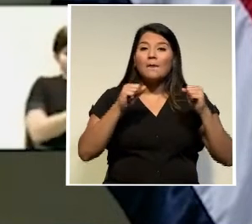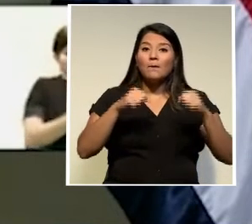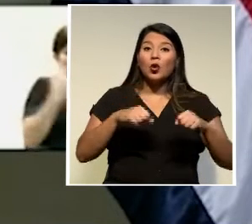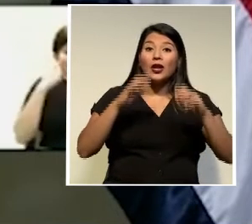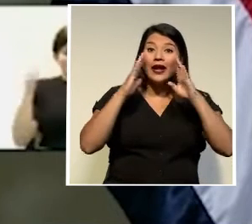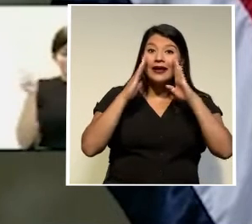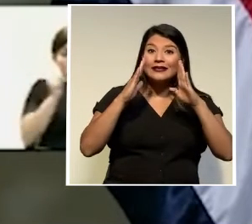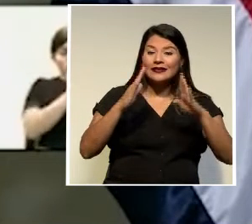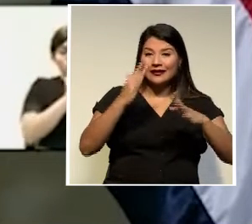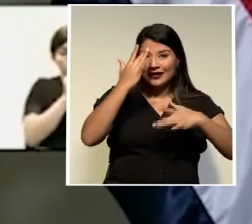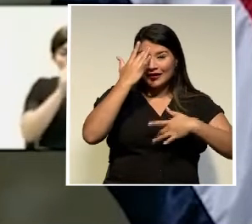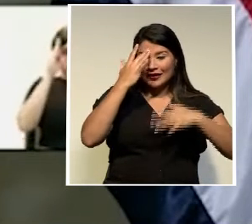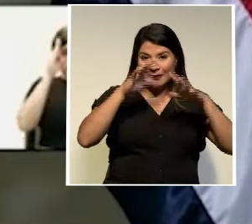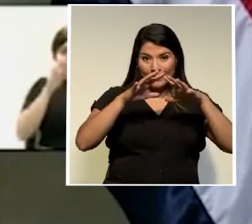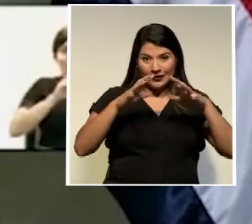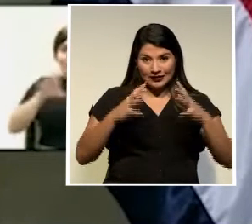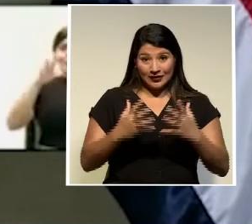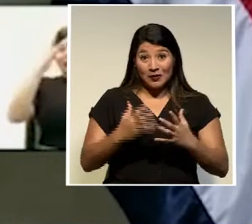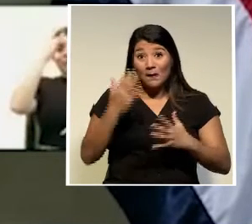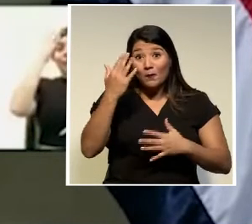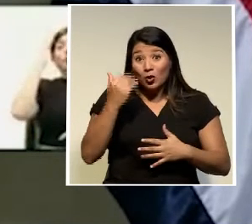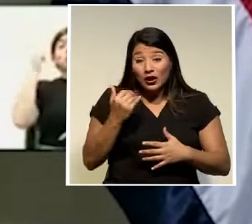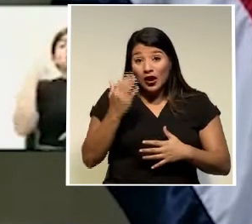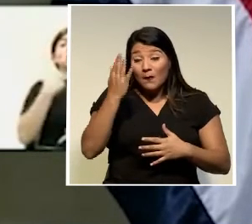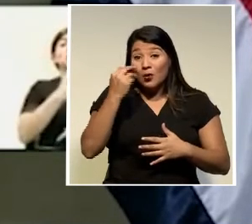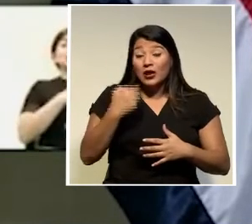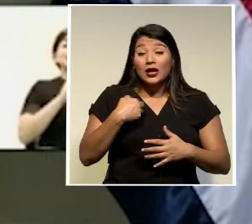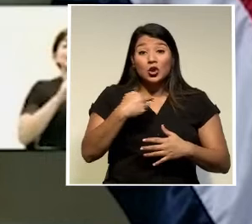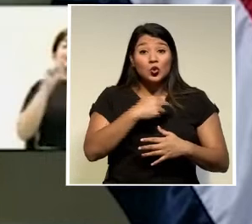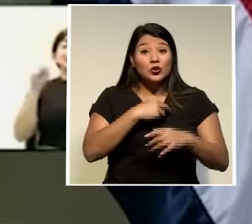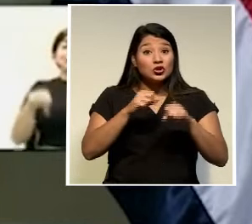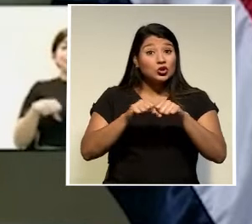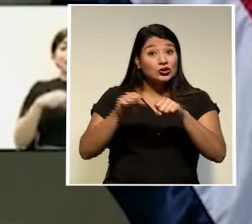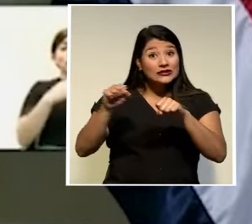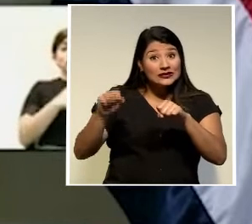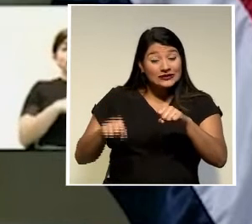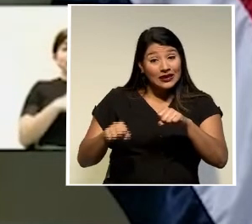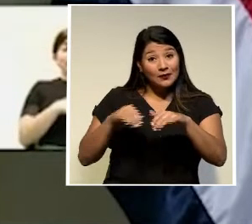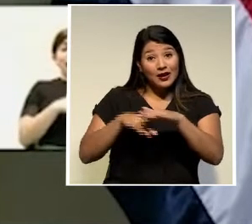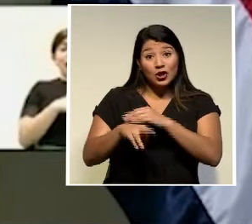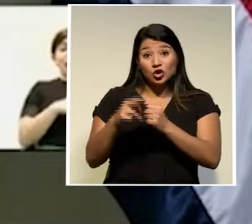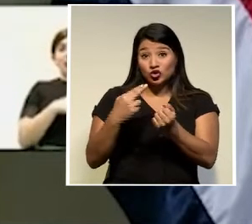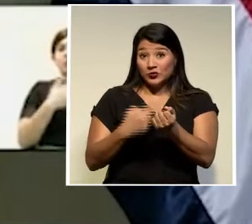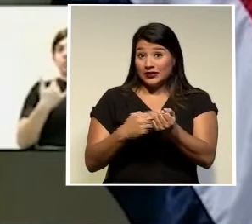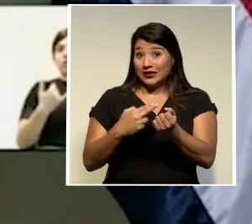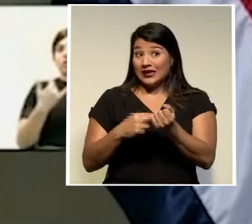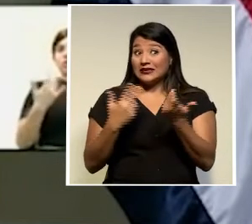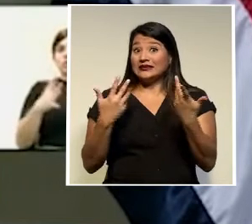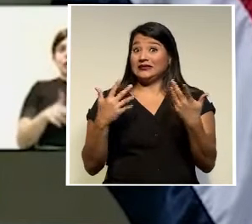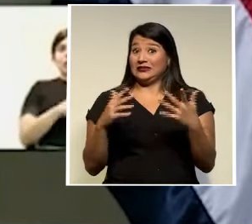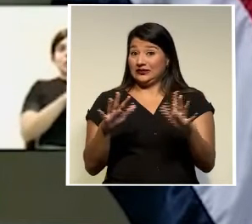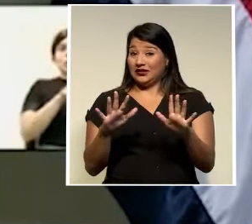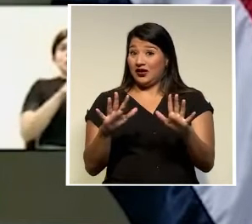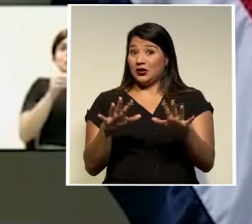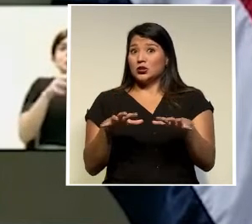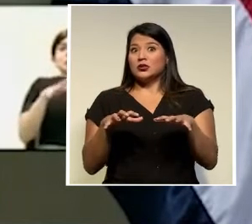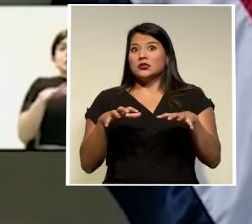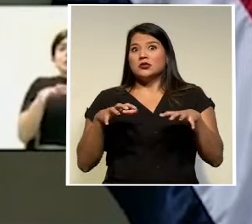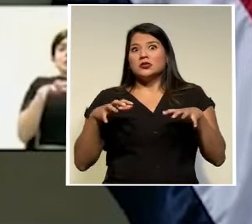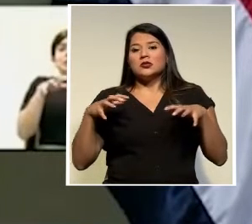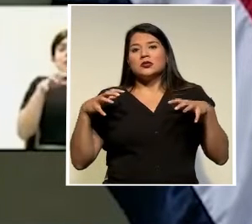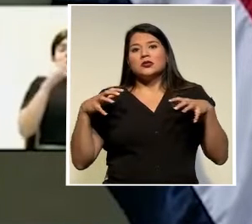de esta pandemia porque nuestro sistema hospitalario ya está dando síntomas de estrés